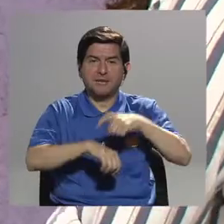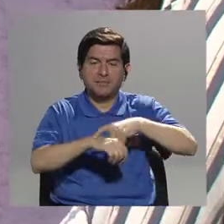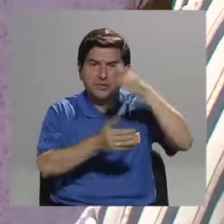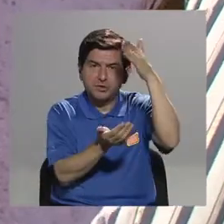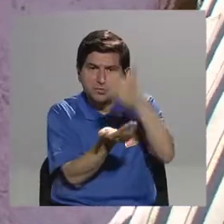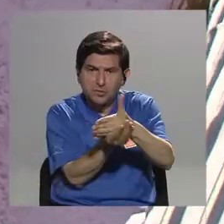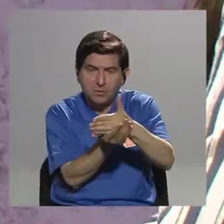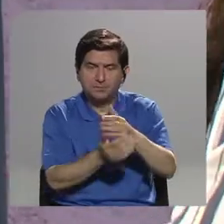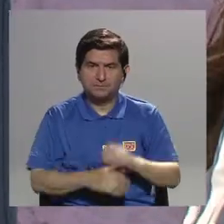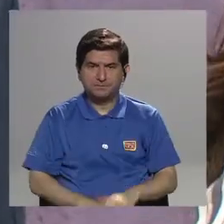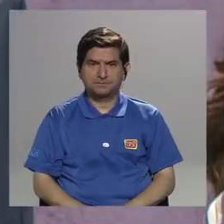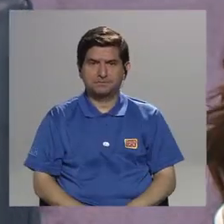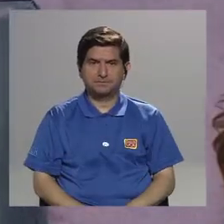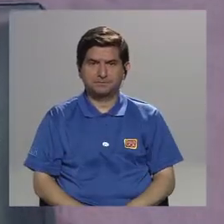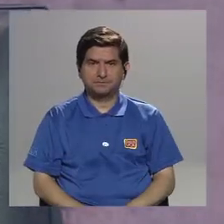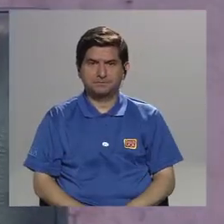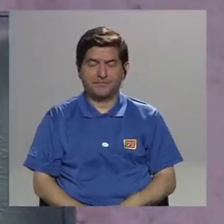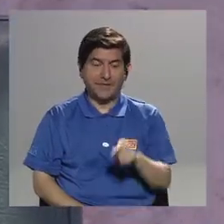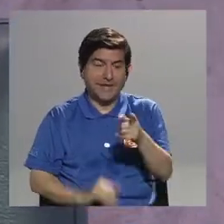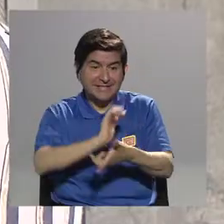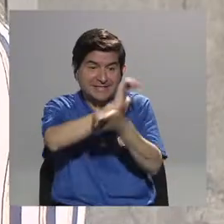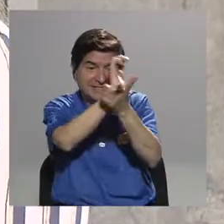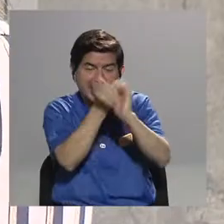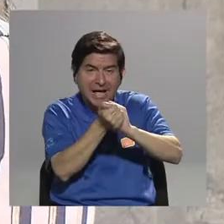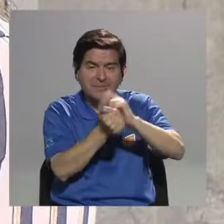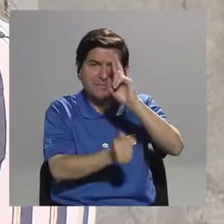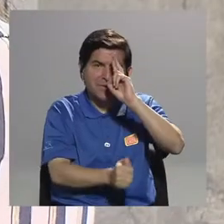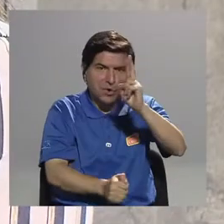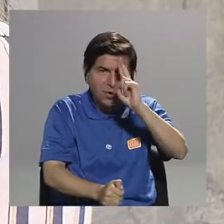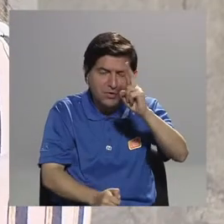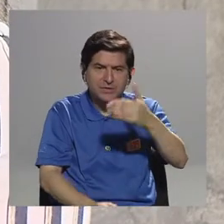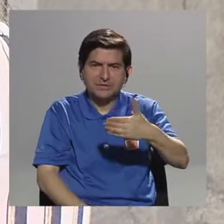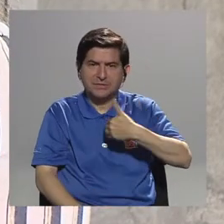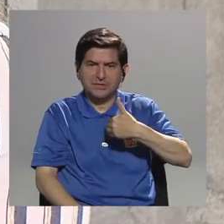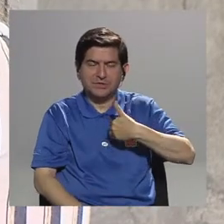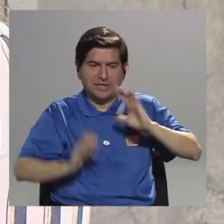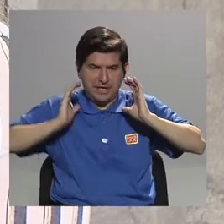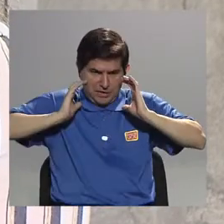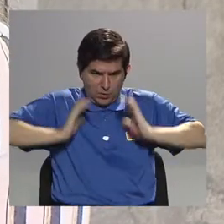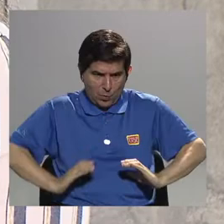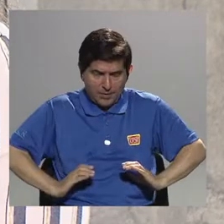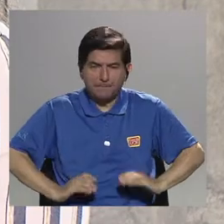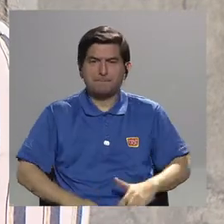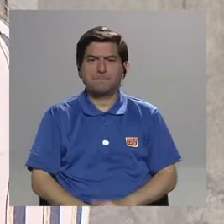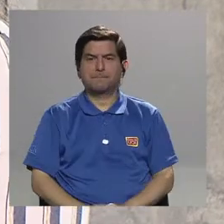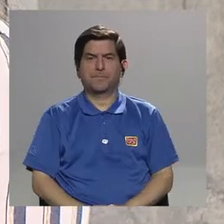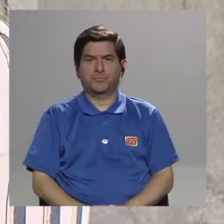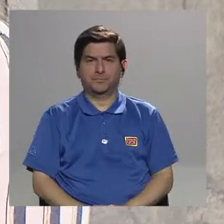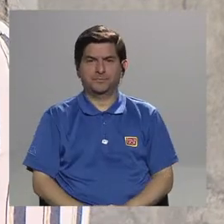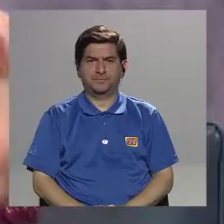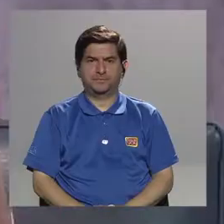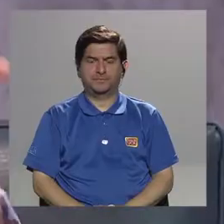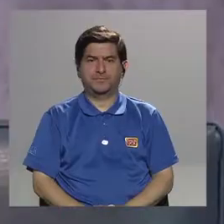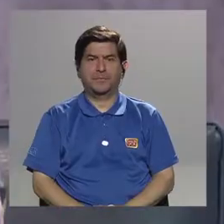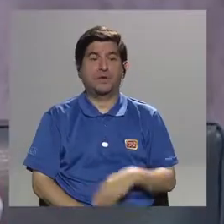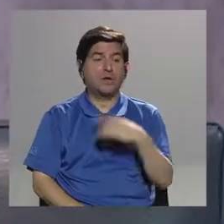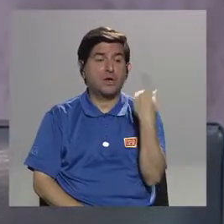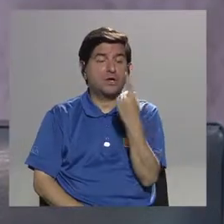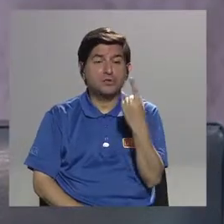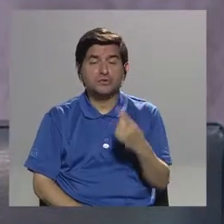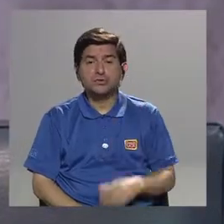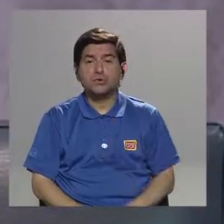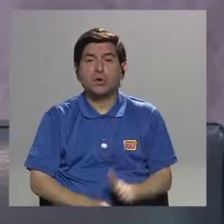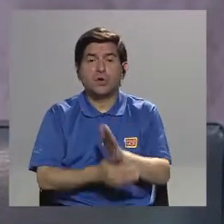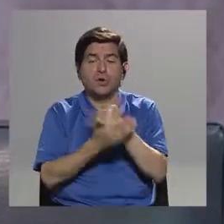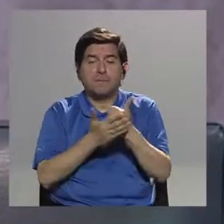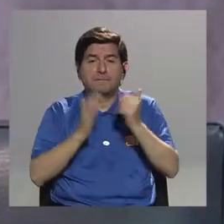cambio o ese respeto que se le da a los cuerpos, de manera que incluso solo se descubre la parte del cuerpo sobre la